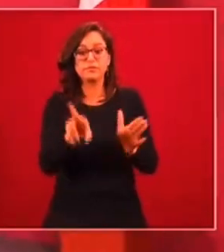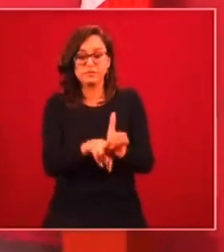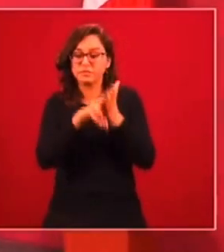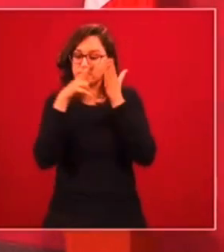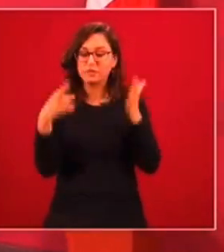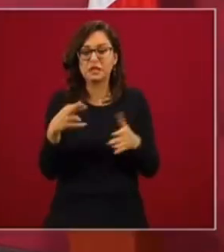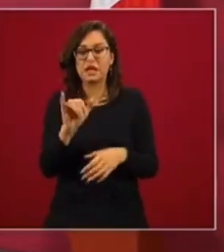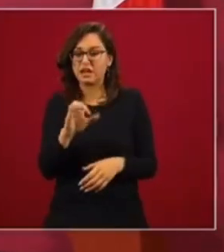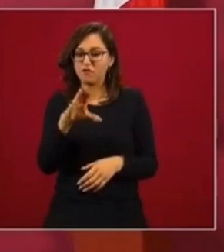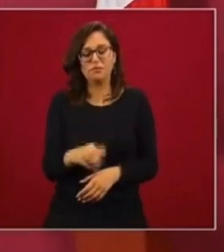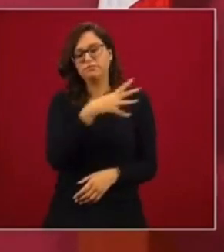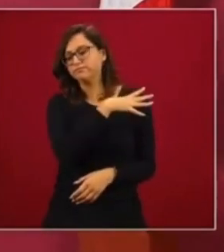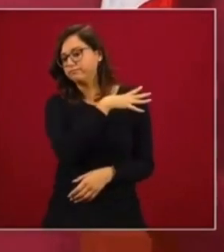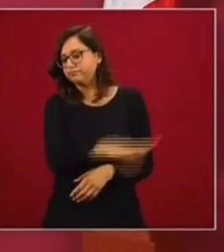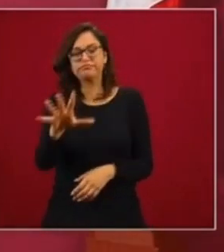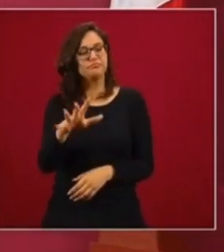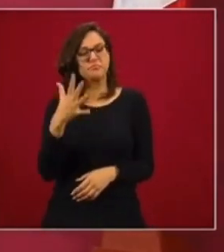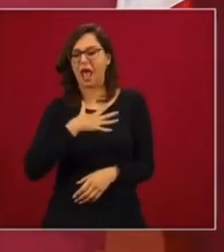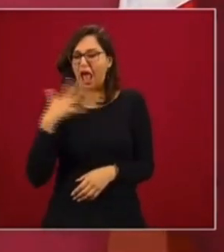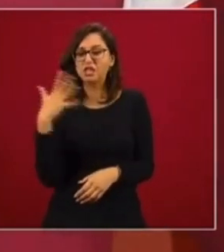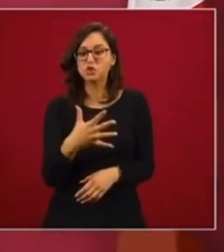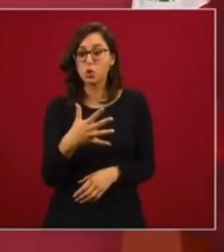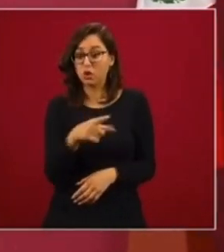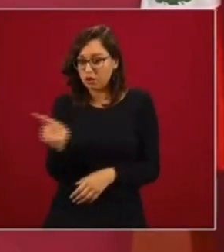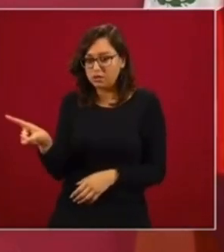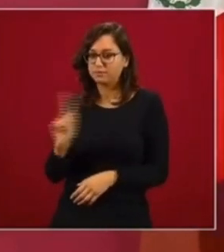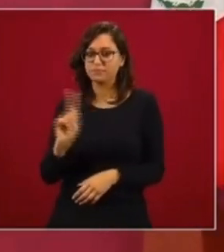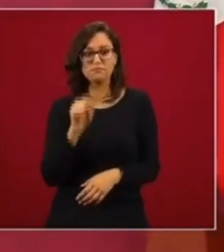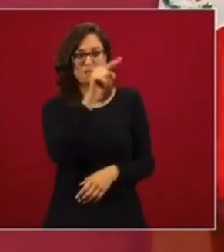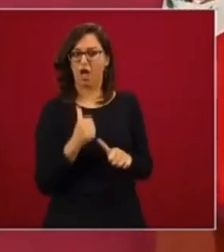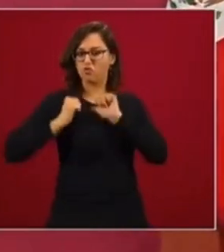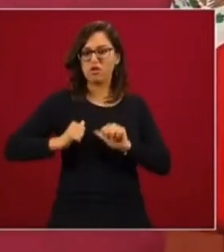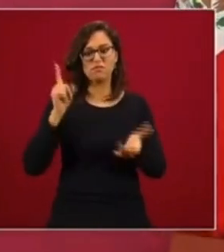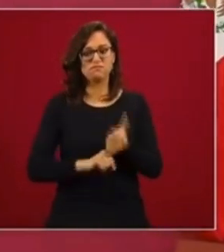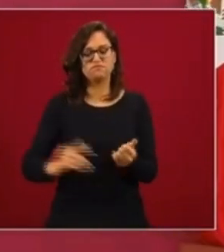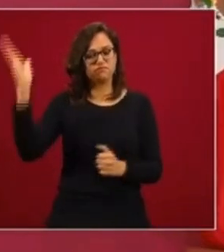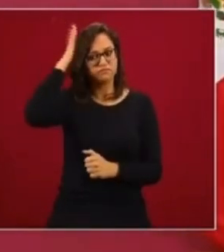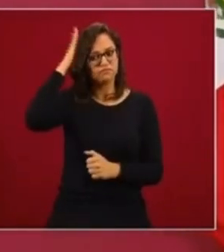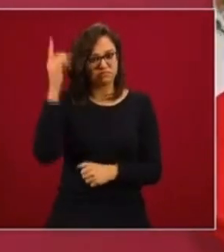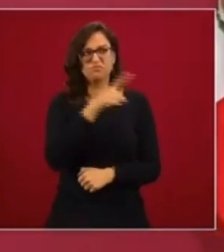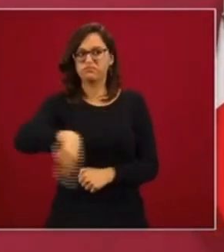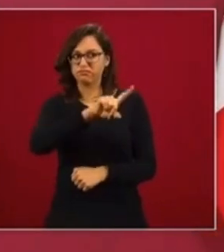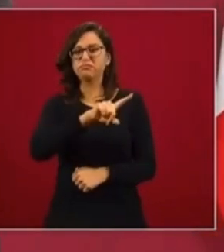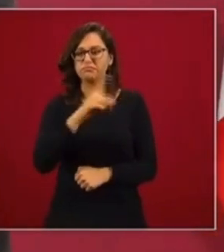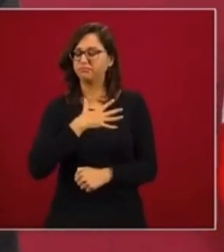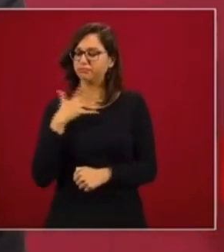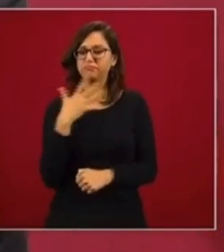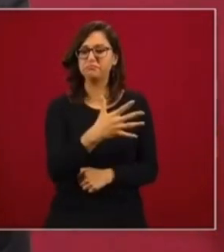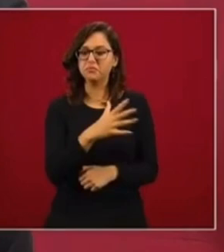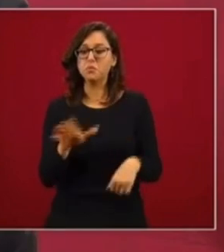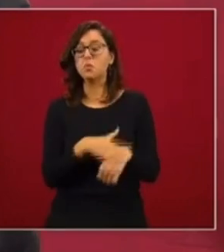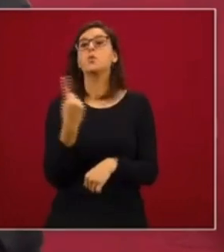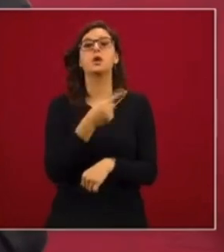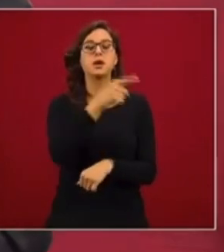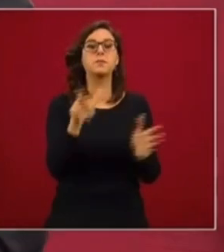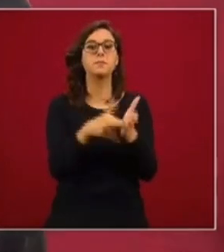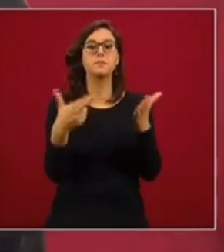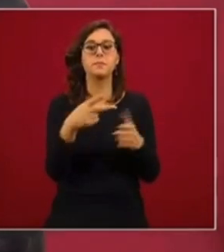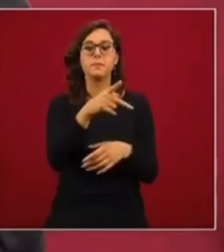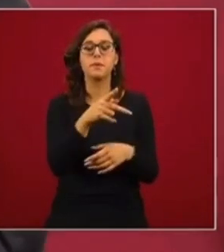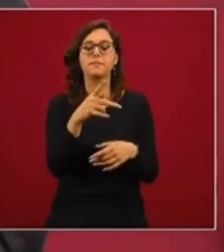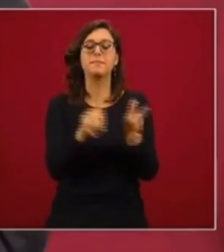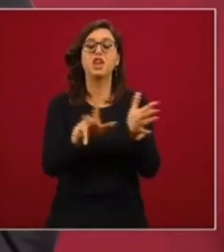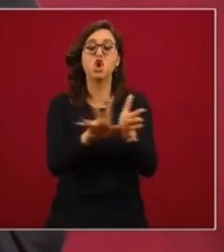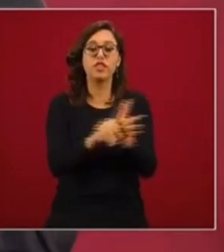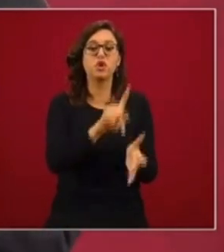pasquín inmundo de los de Meva Arriba, porque este periódico es protector, patrocinador